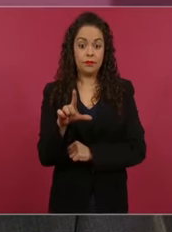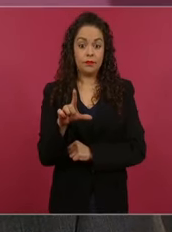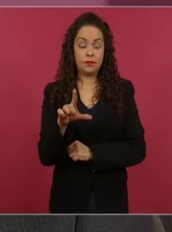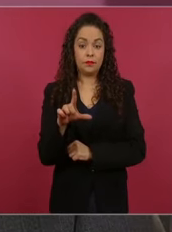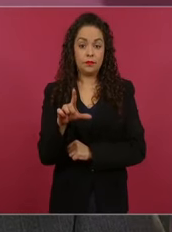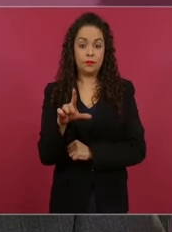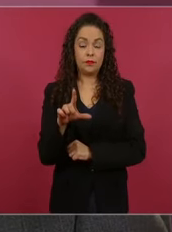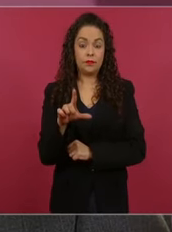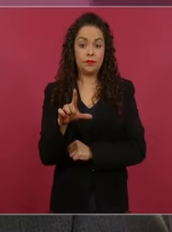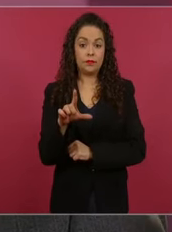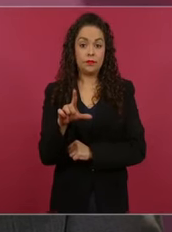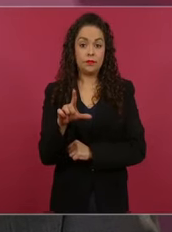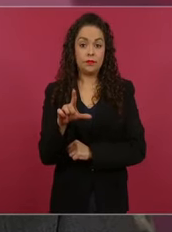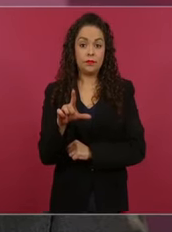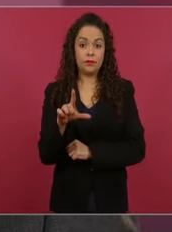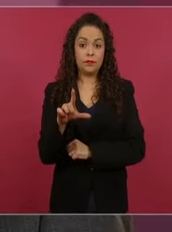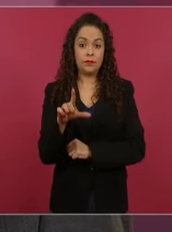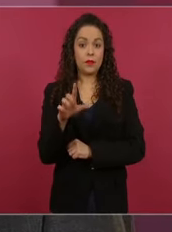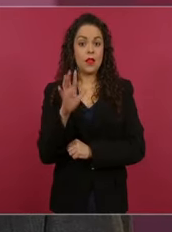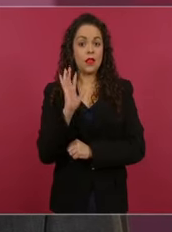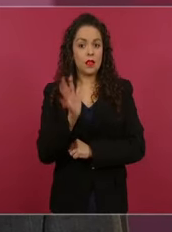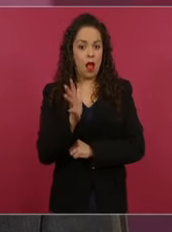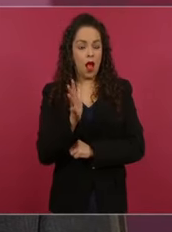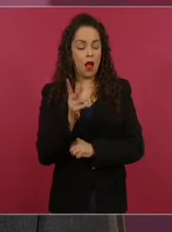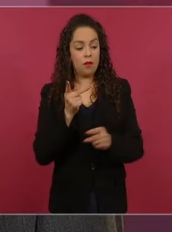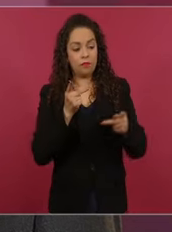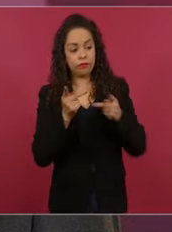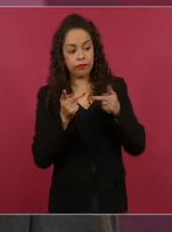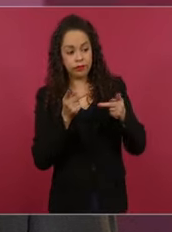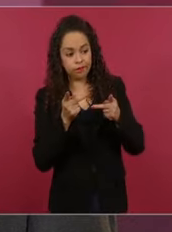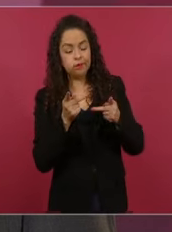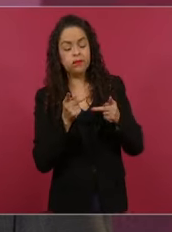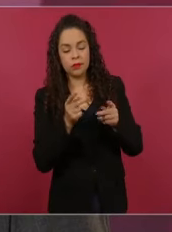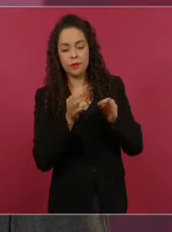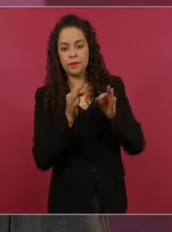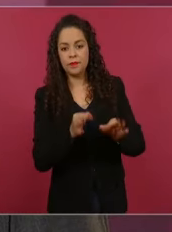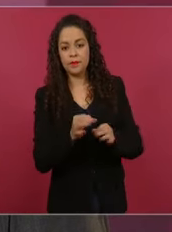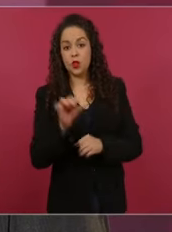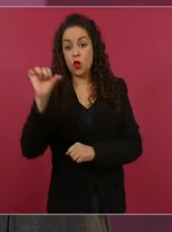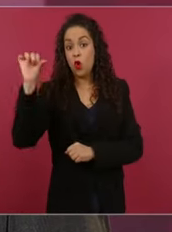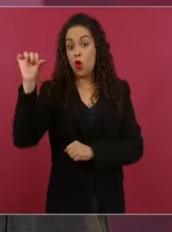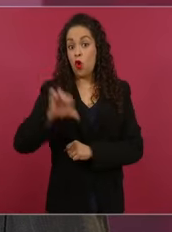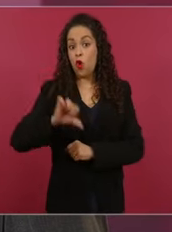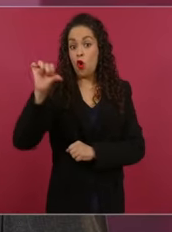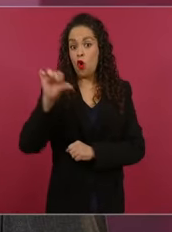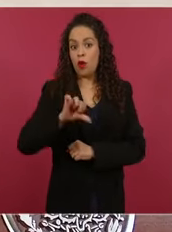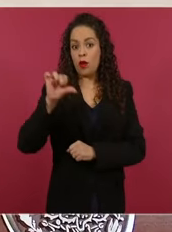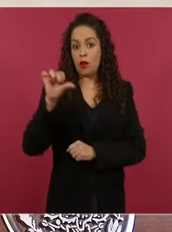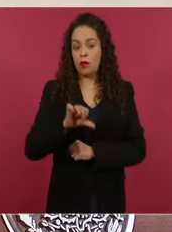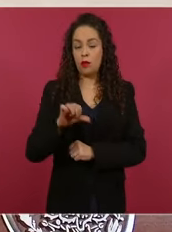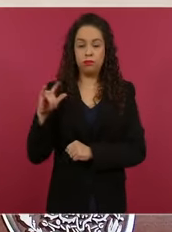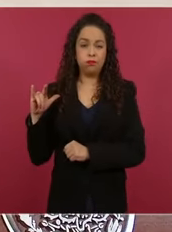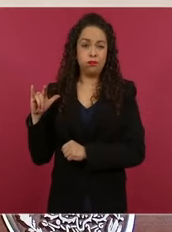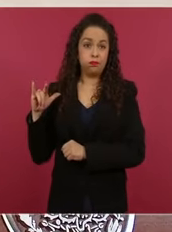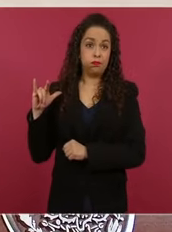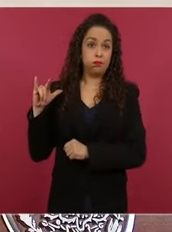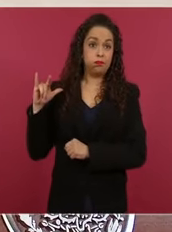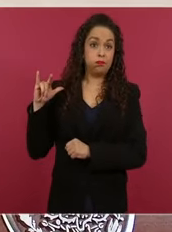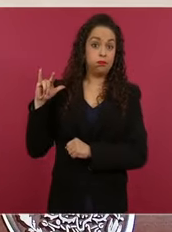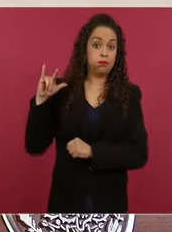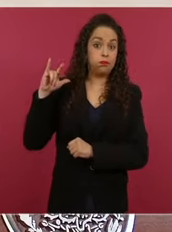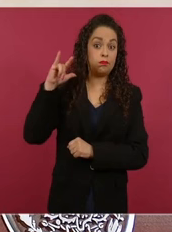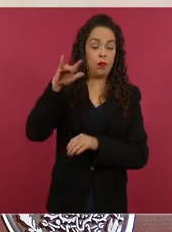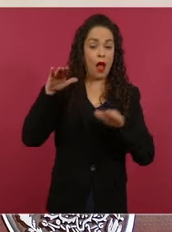para traer a los ciudadanos quieran venir a